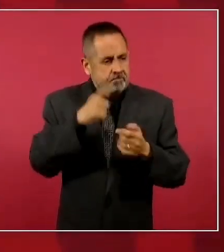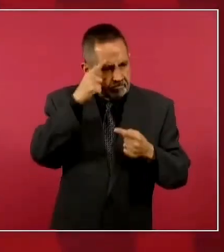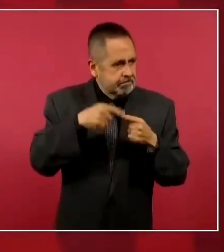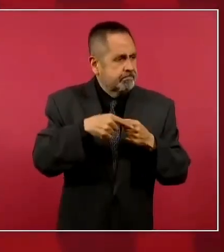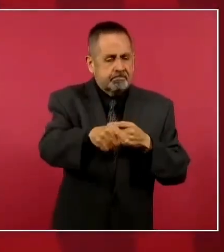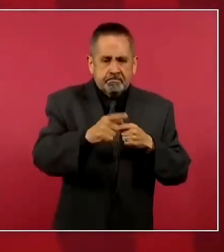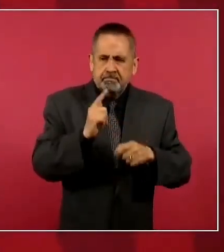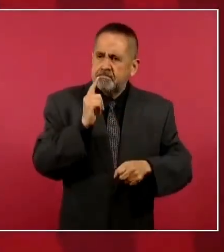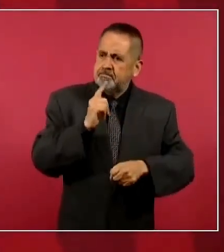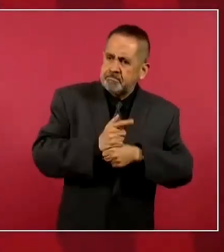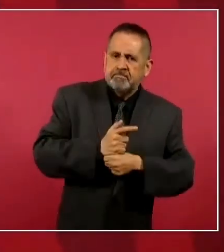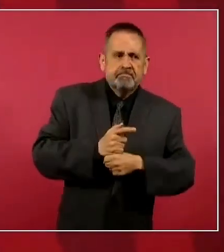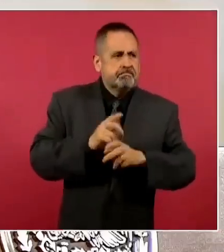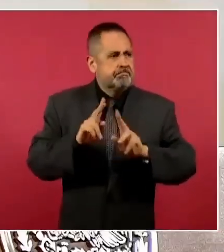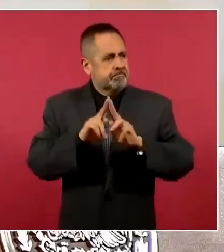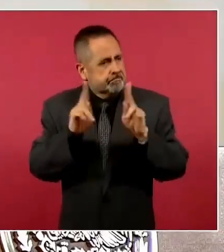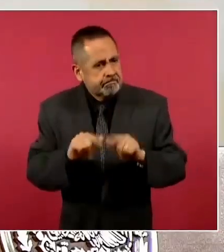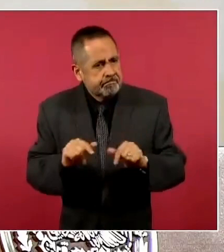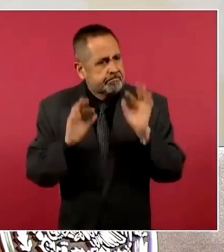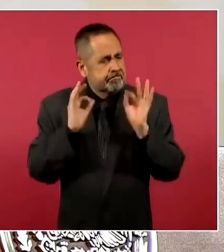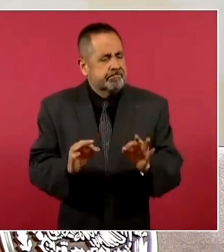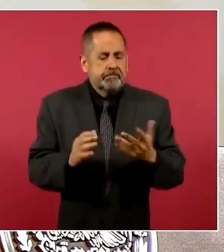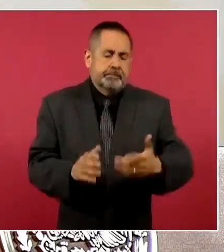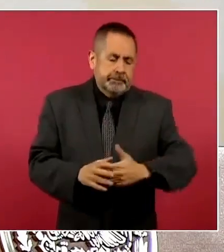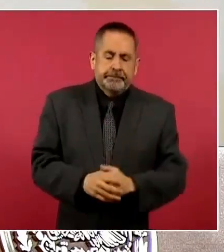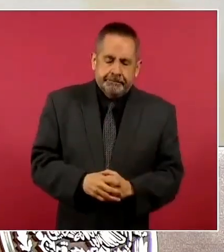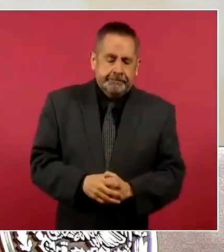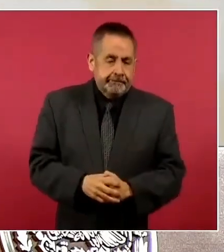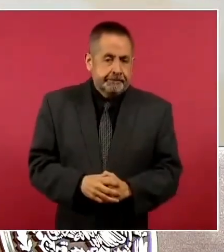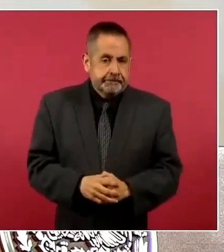paz, la tranquilidad. Entonces,